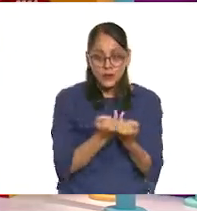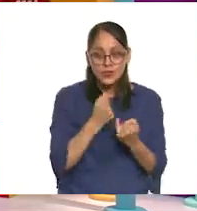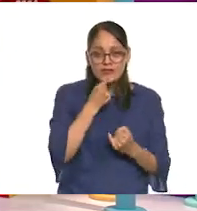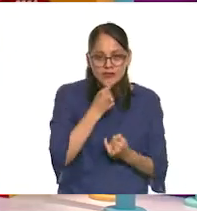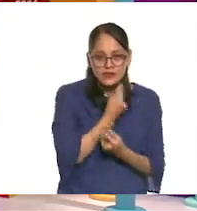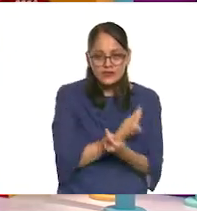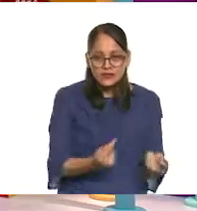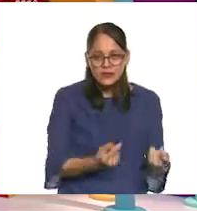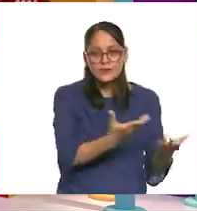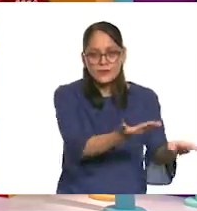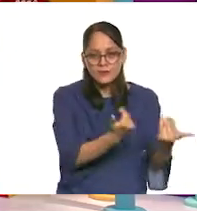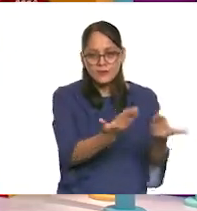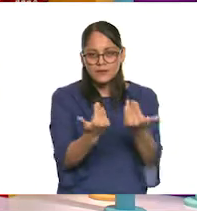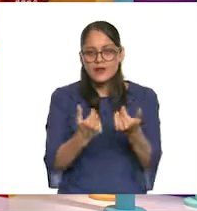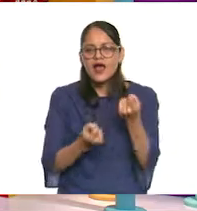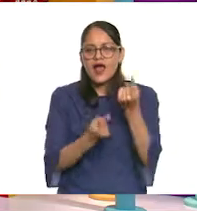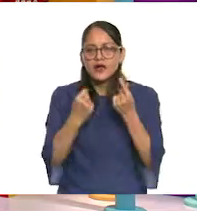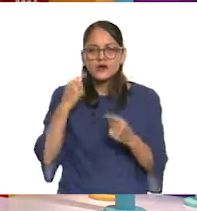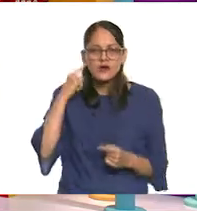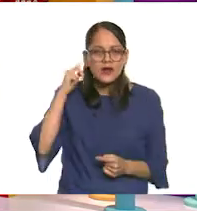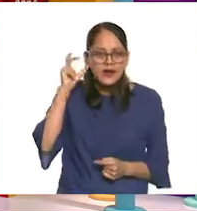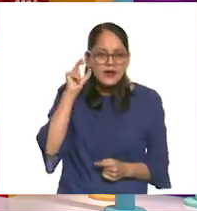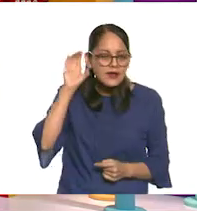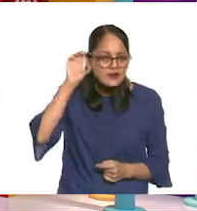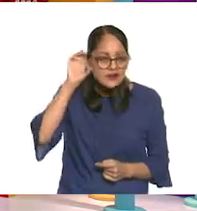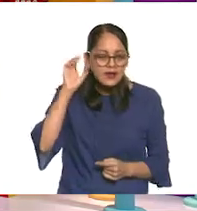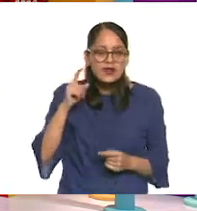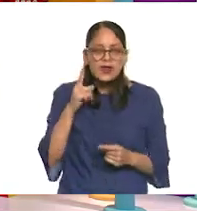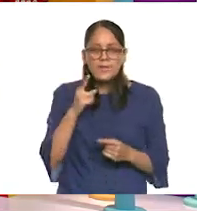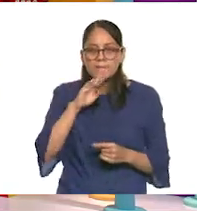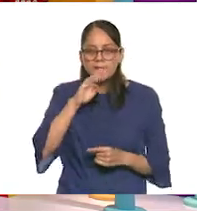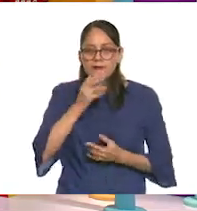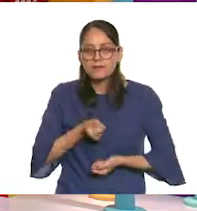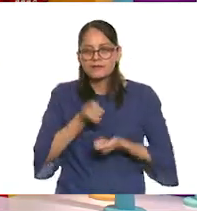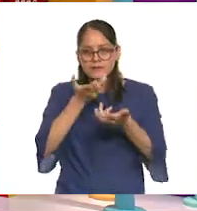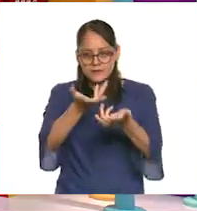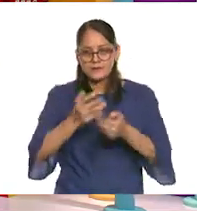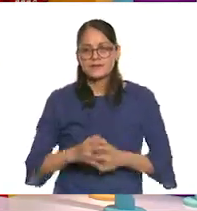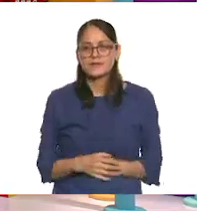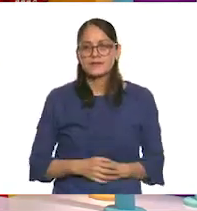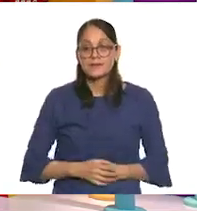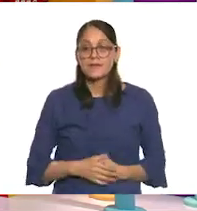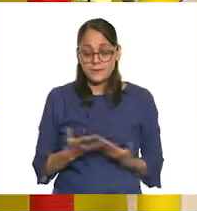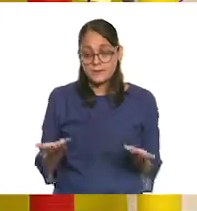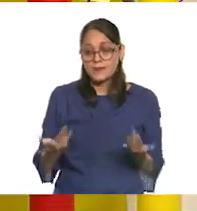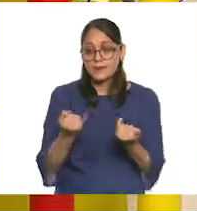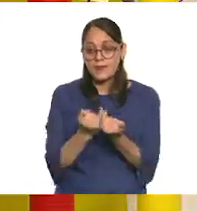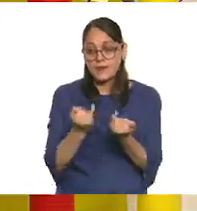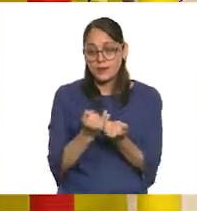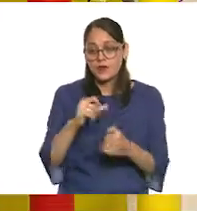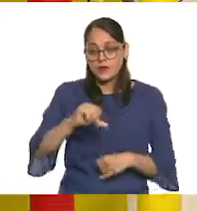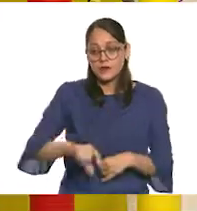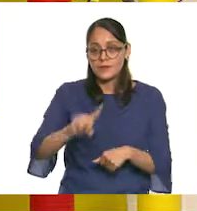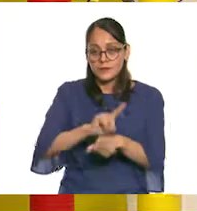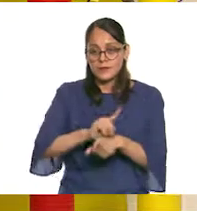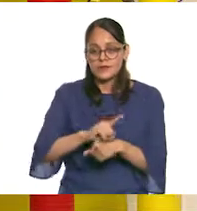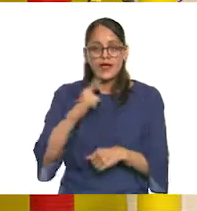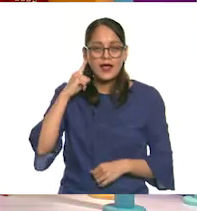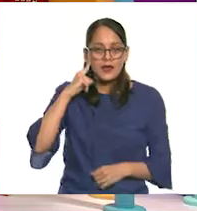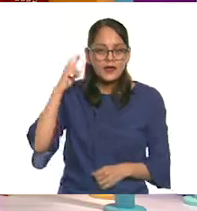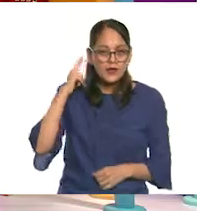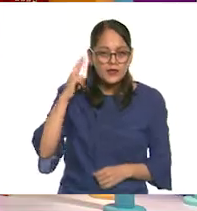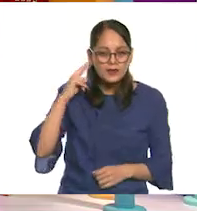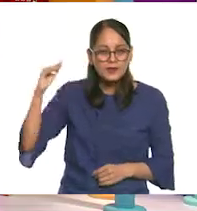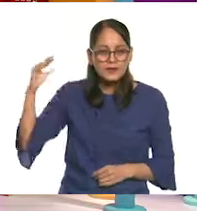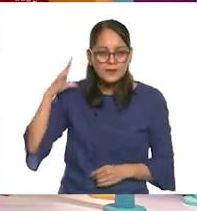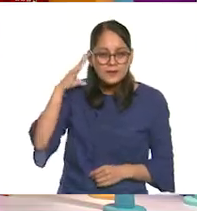compartieran por audio algunas frases que les quisieran dedicar a sus mamás. Y así vamos a tener el elemento sonoro que también